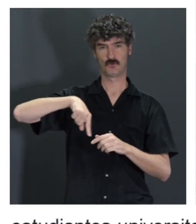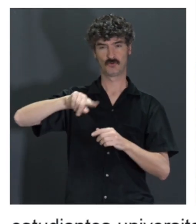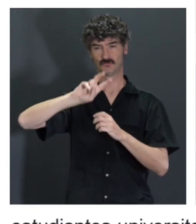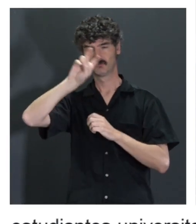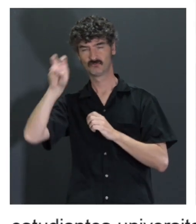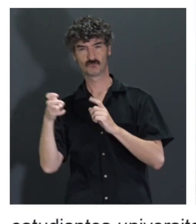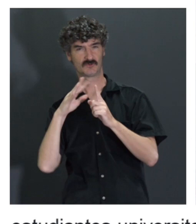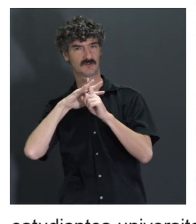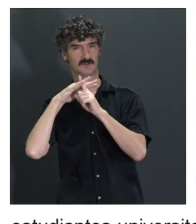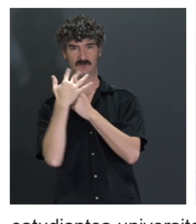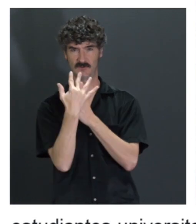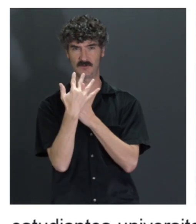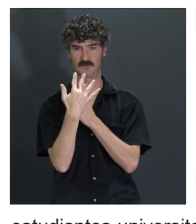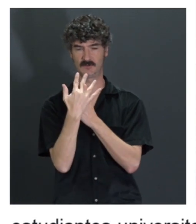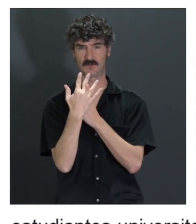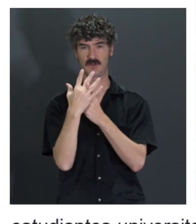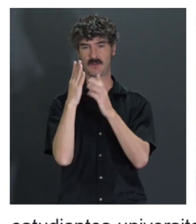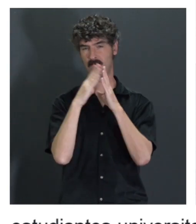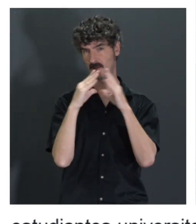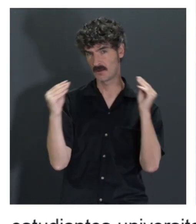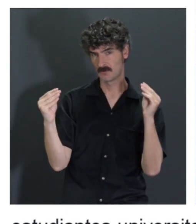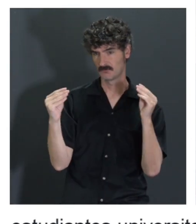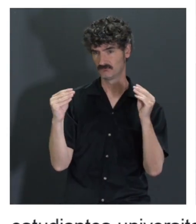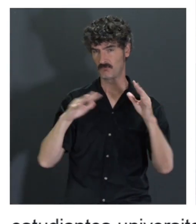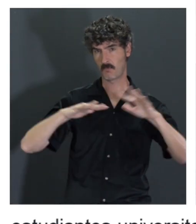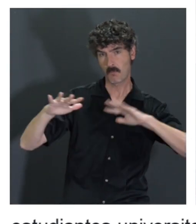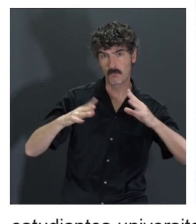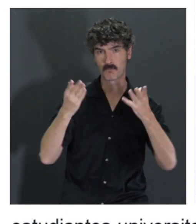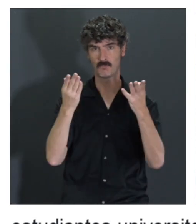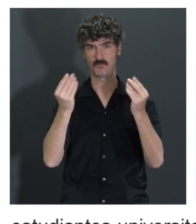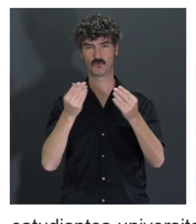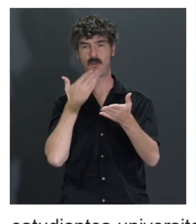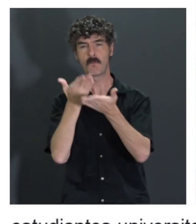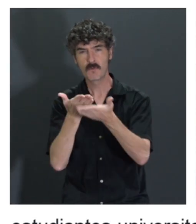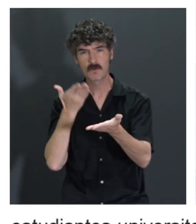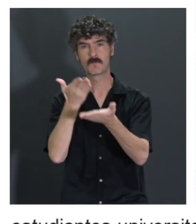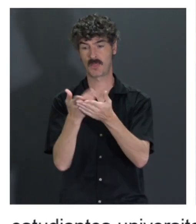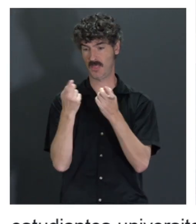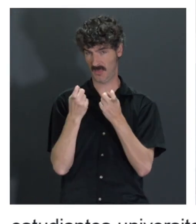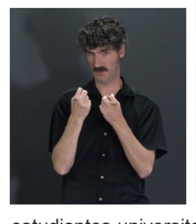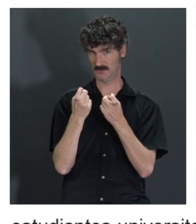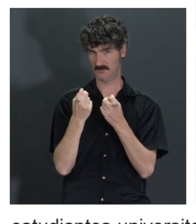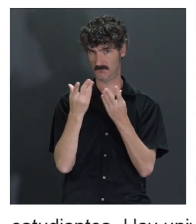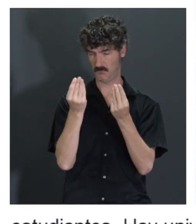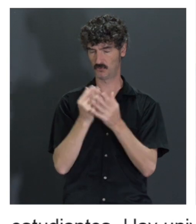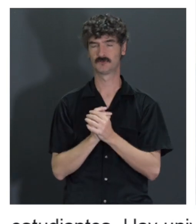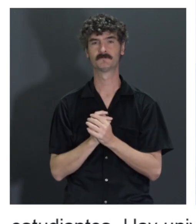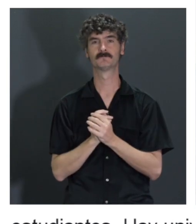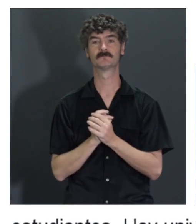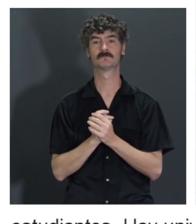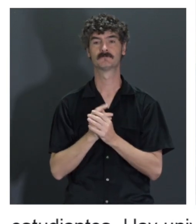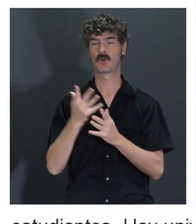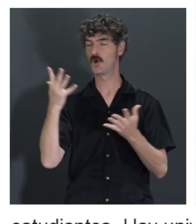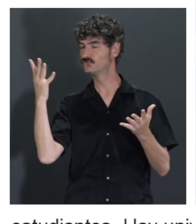situaciones. Además, son unos estudiantes súper proactivos, ¿no? Siempre muy demandantes, ¿no? De sus necesidades. Y entonces, se nos